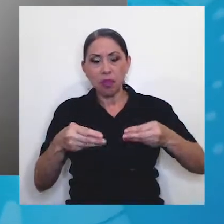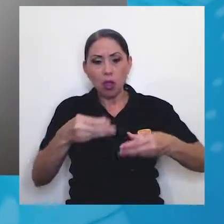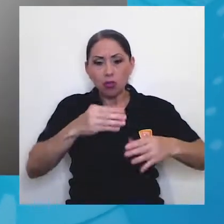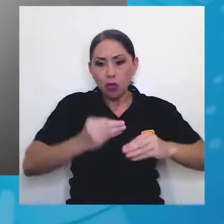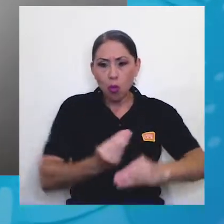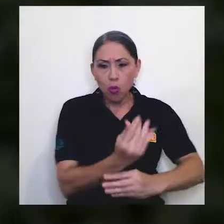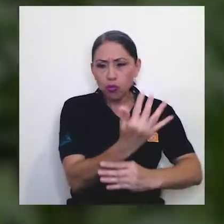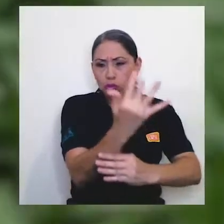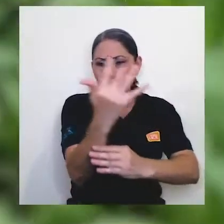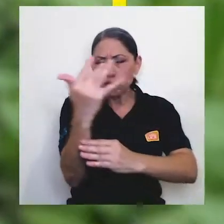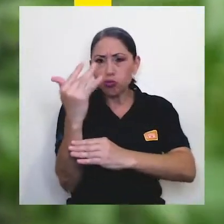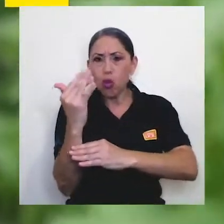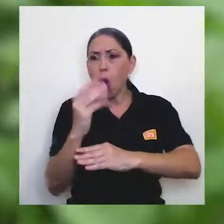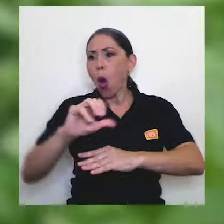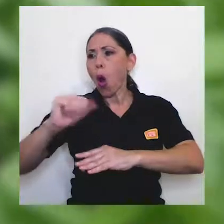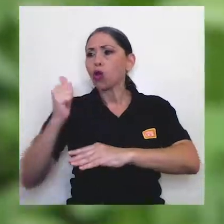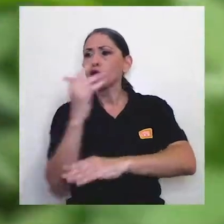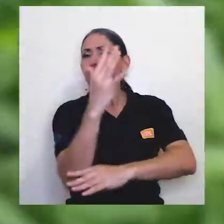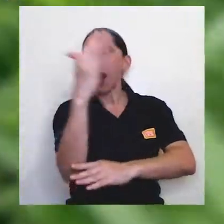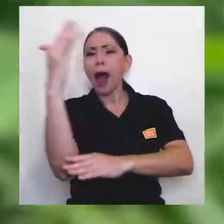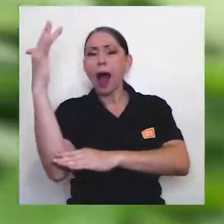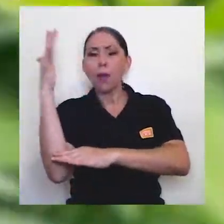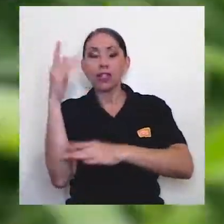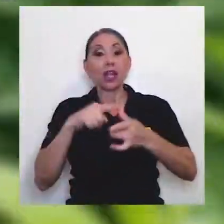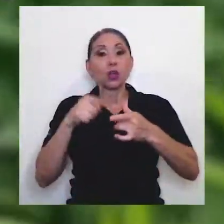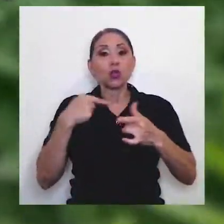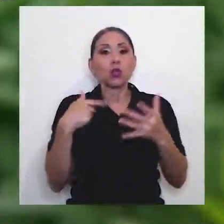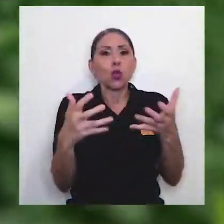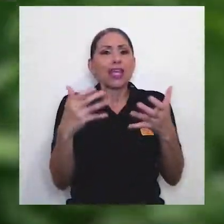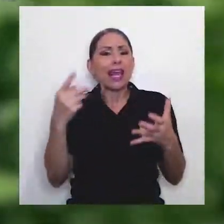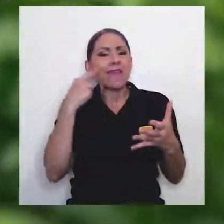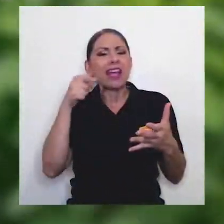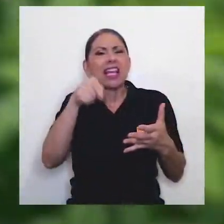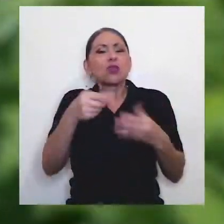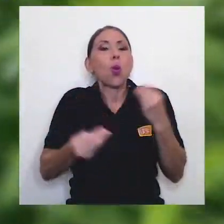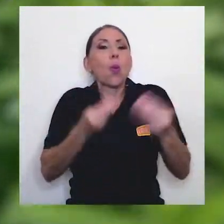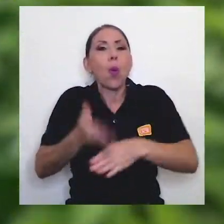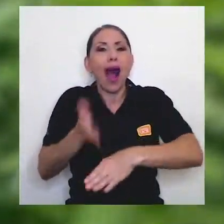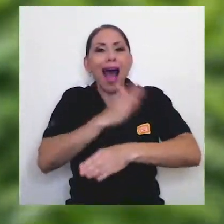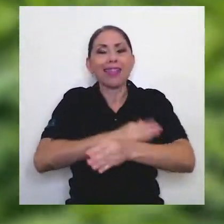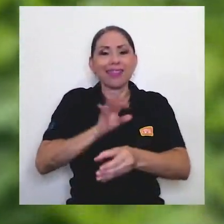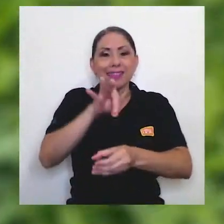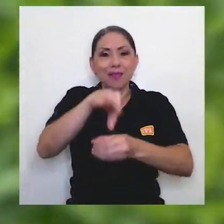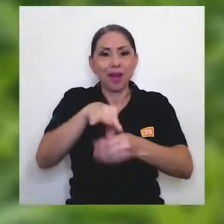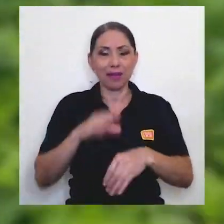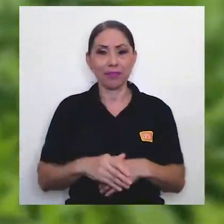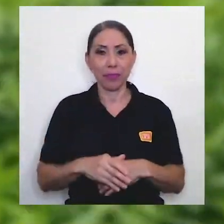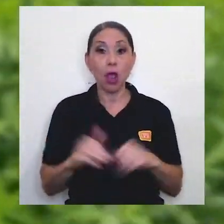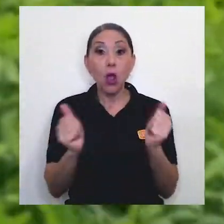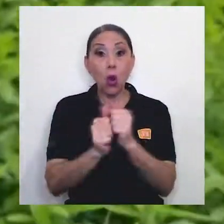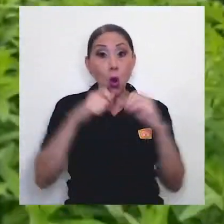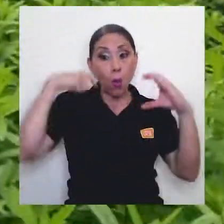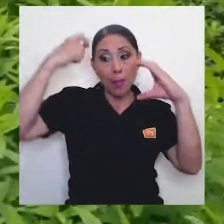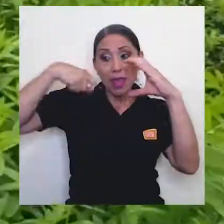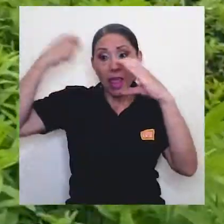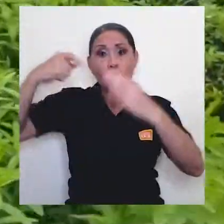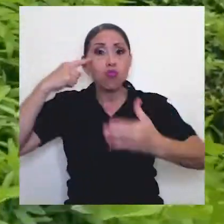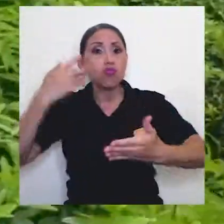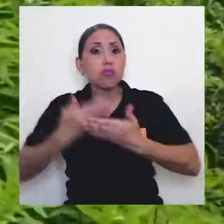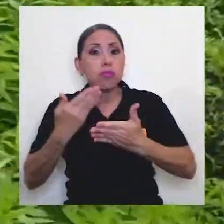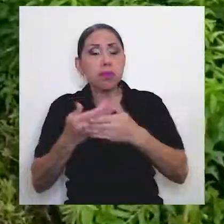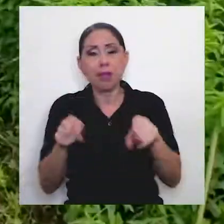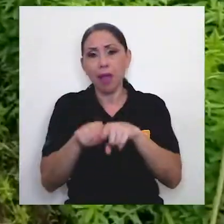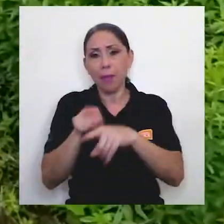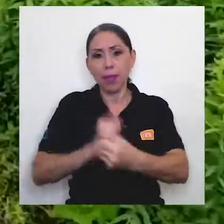implementar. Quiero ver cómo que haría eso antes de yo sembrarlo. El registro de video también ha servido para apoyar la